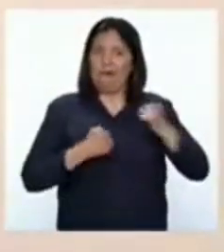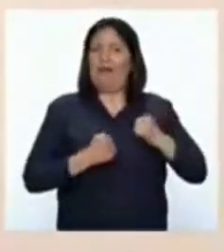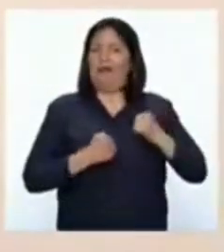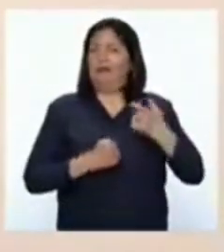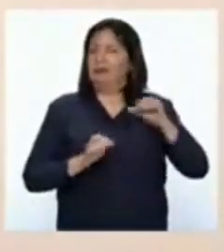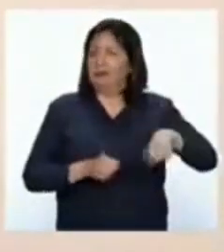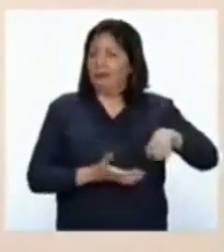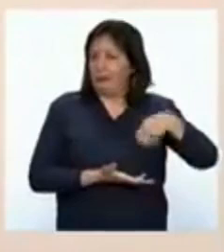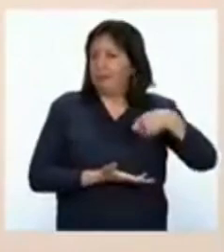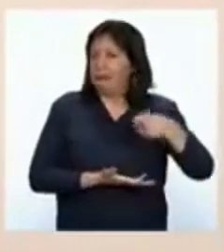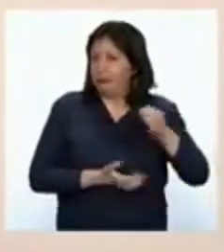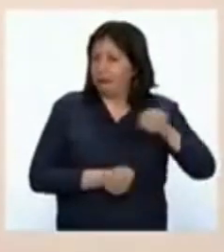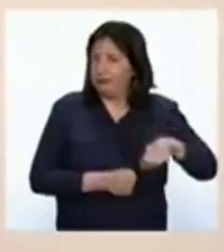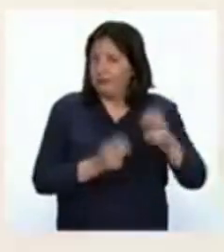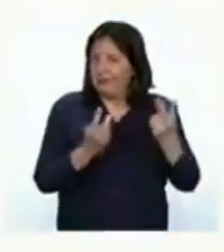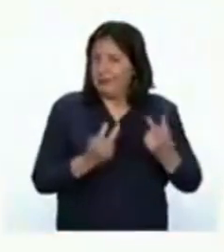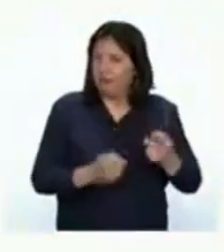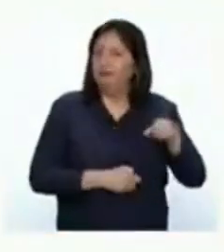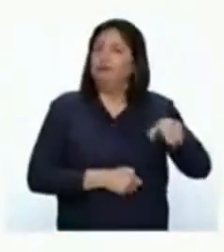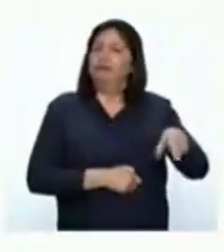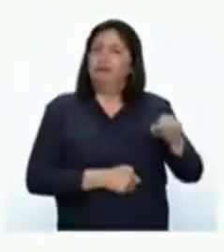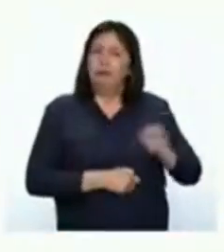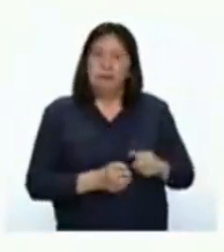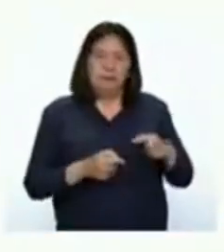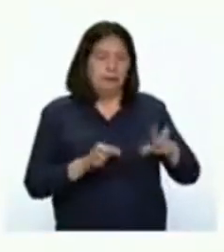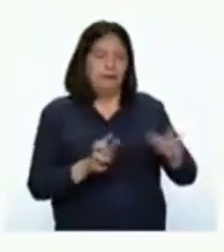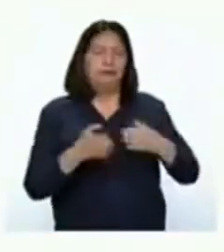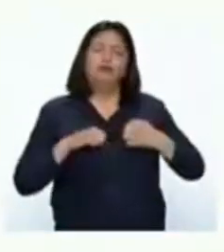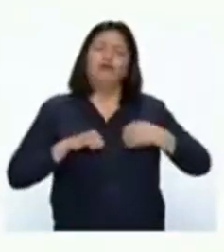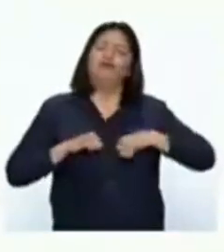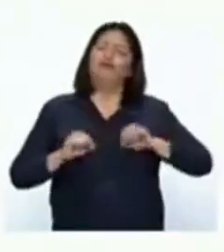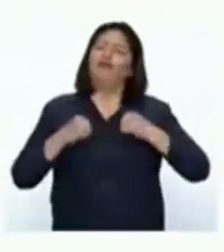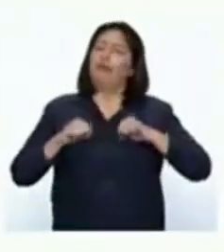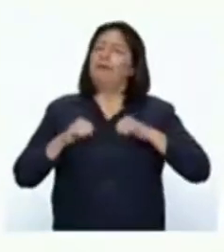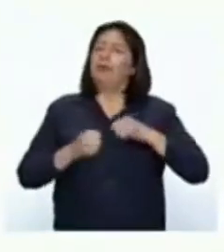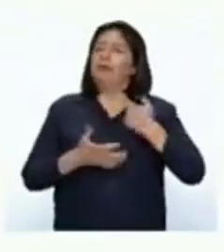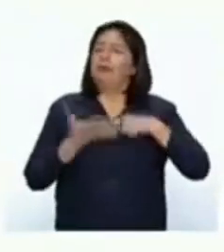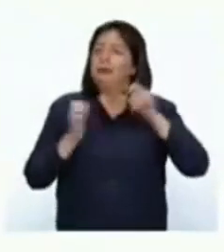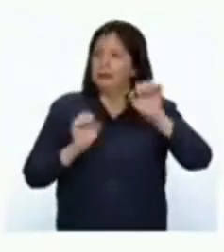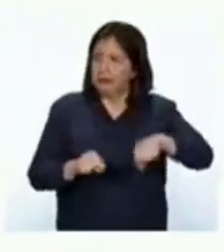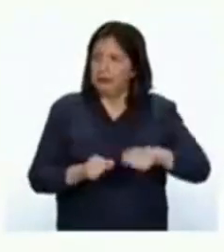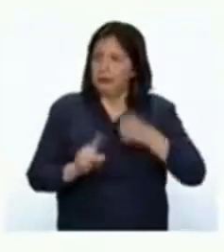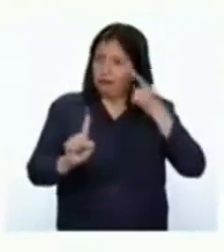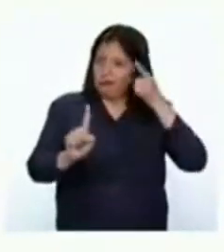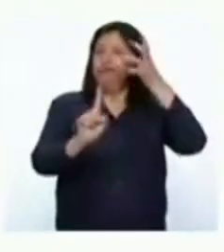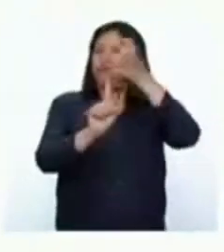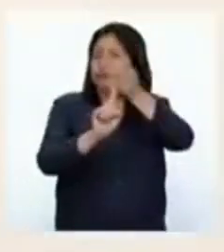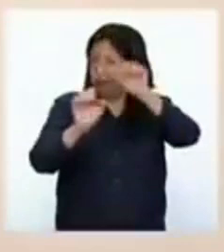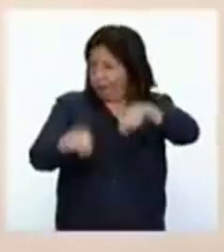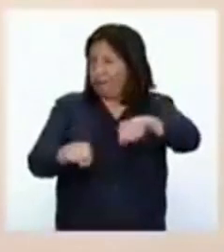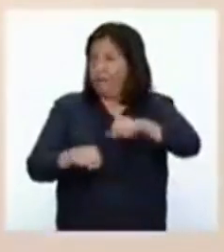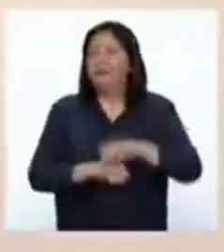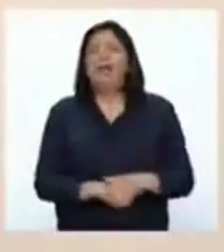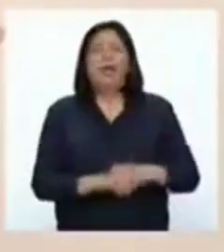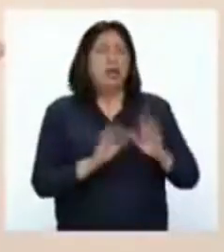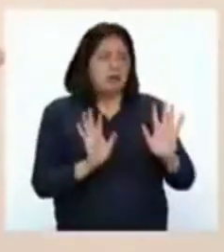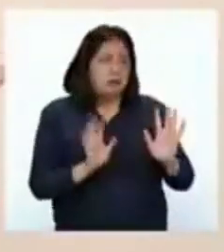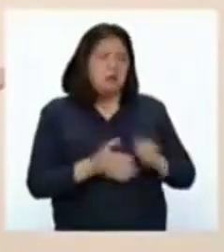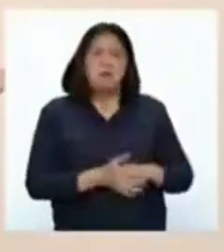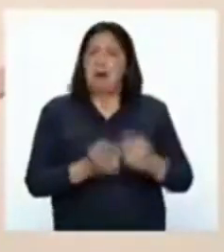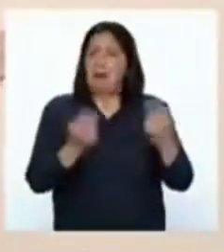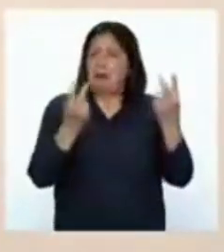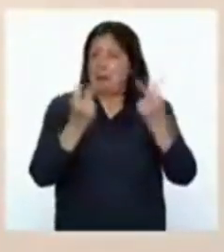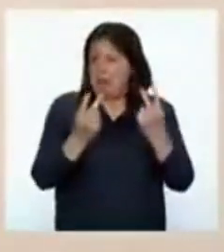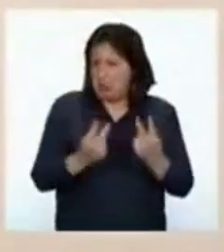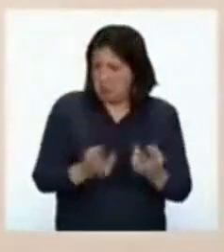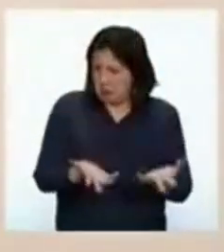consumiendo. Ellos nos permiten hacer nuestro deporte favorito y cumplir nuestras metas. Unas verduritas